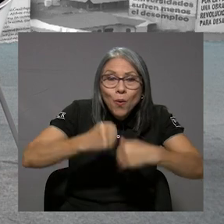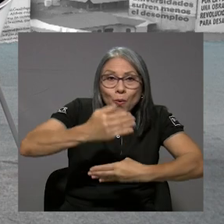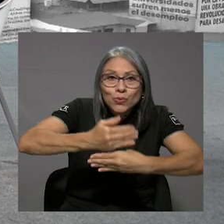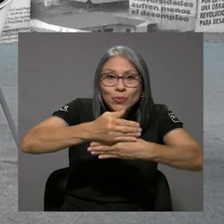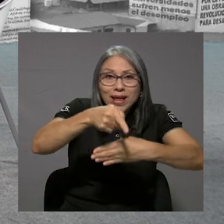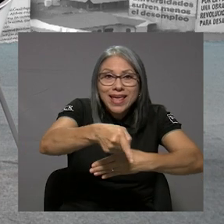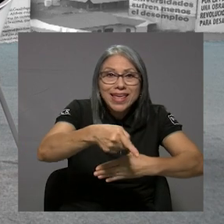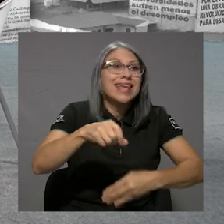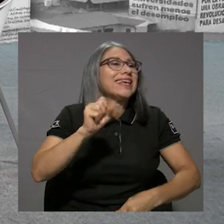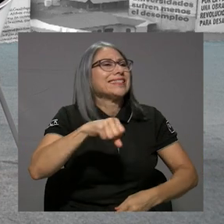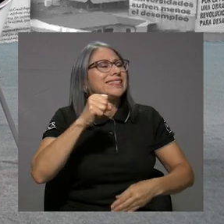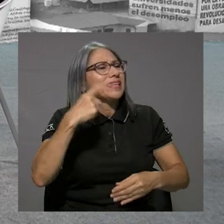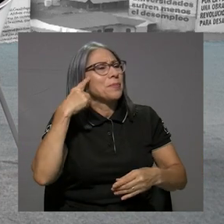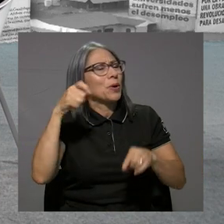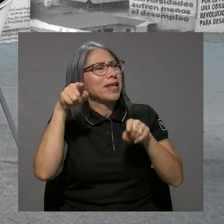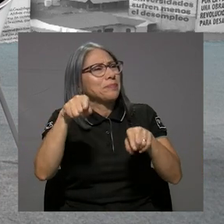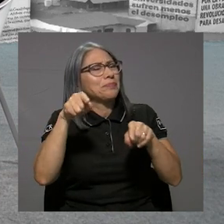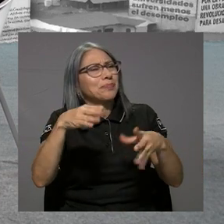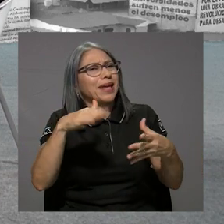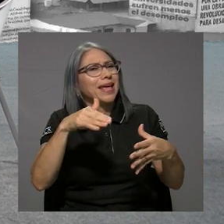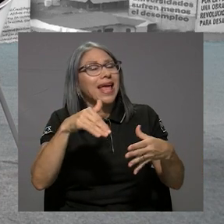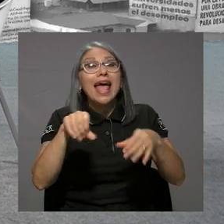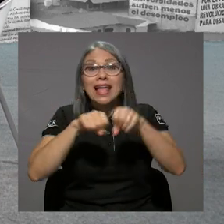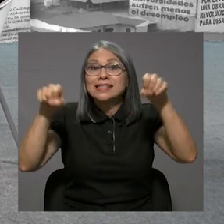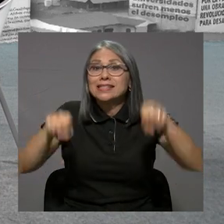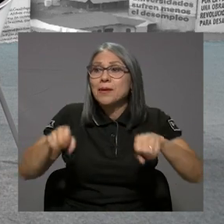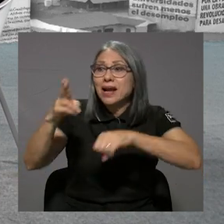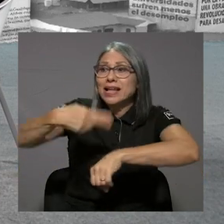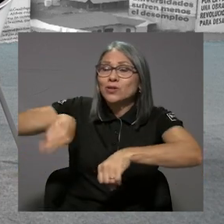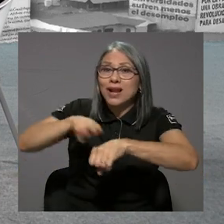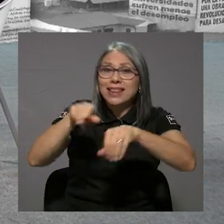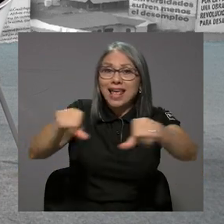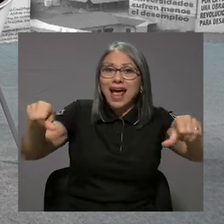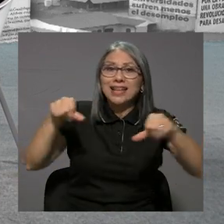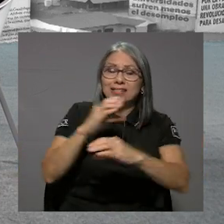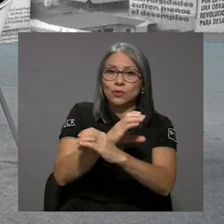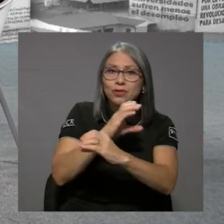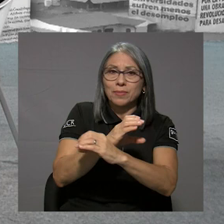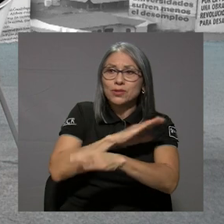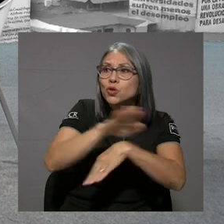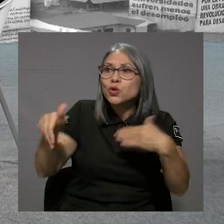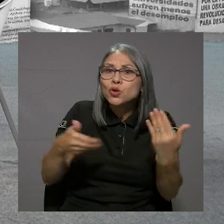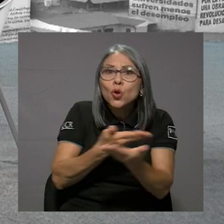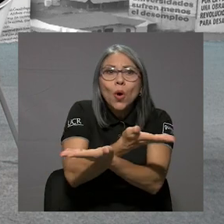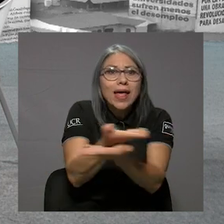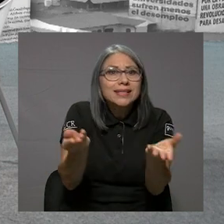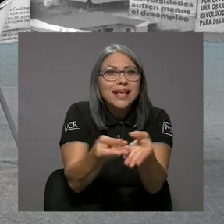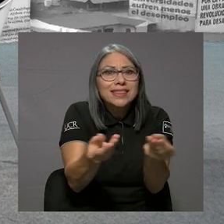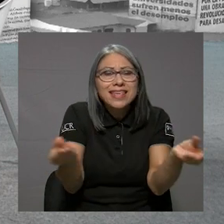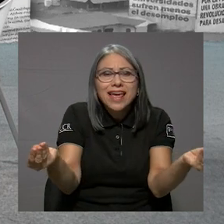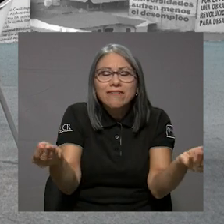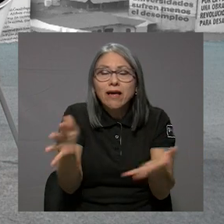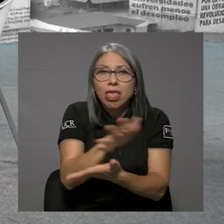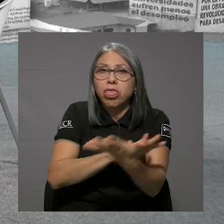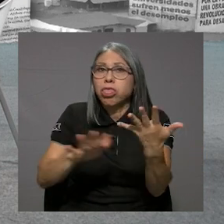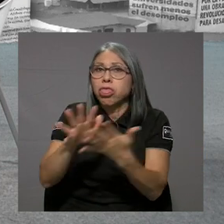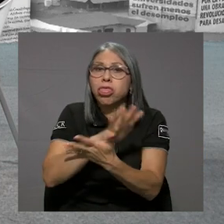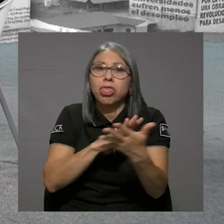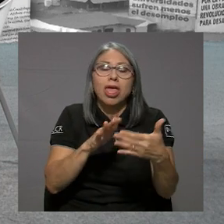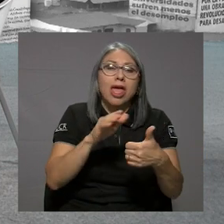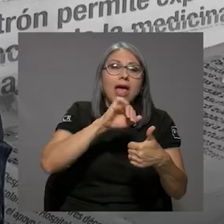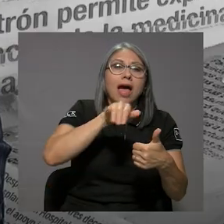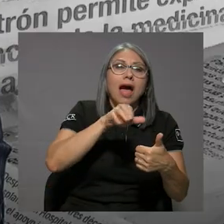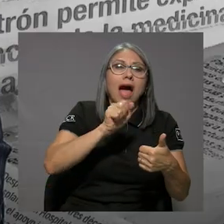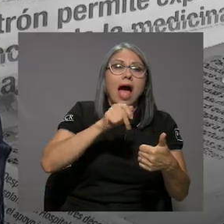el, lo que está en el Minade, se me fue, ¿en qué? El Sistema Nacional de Áreas de Conservación, toda esa tierra ahí, es un enredo entre